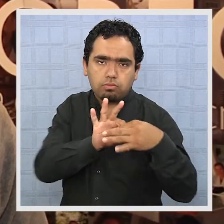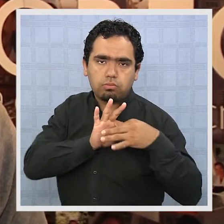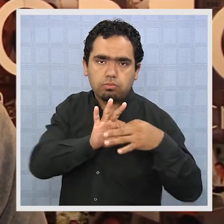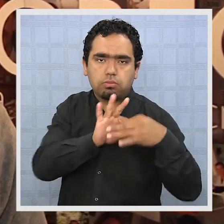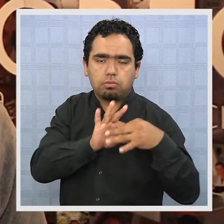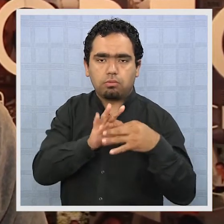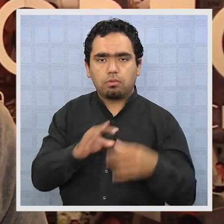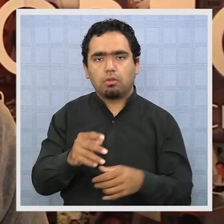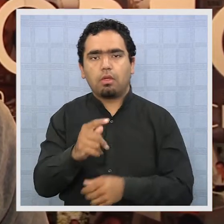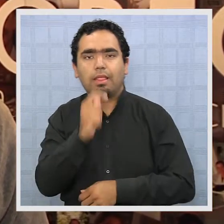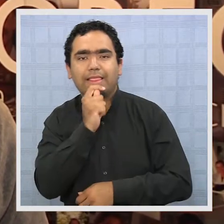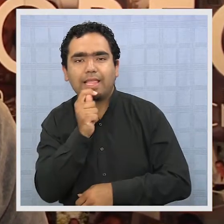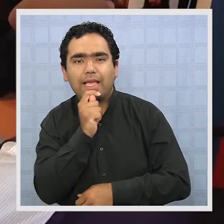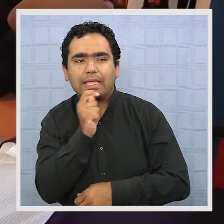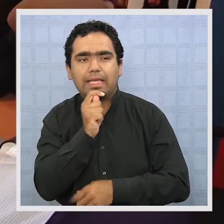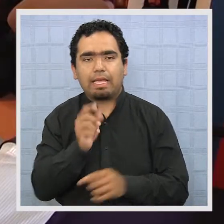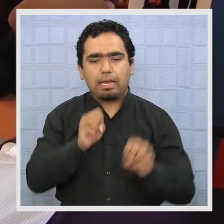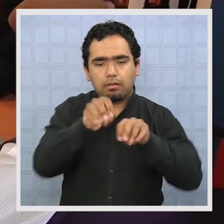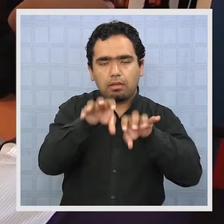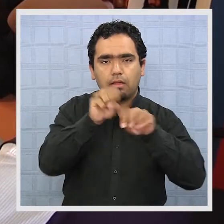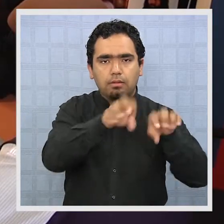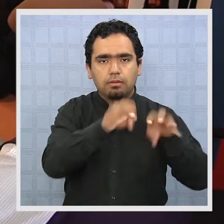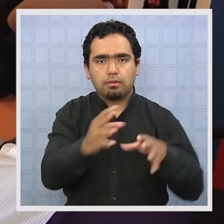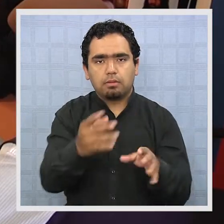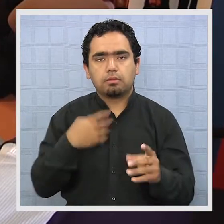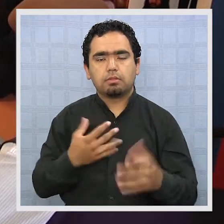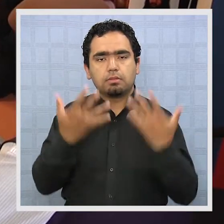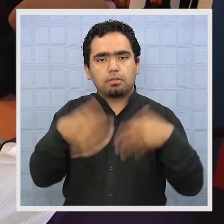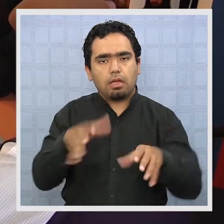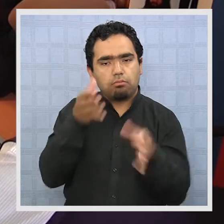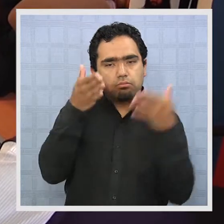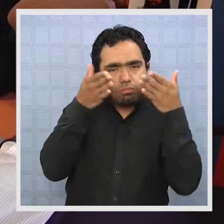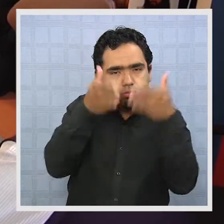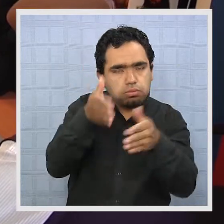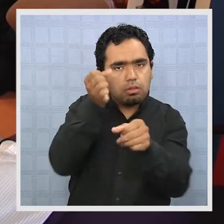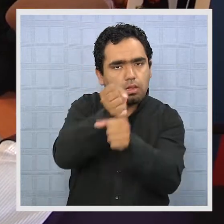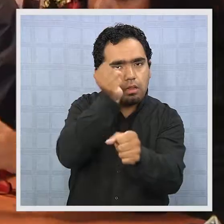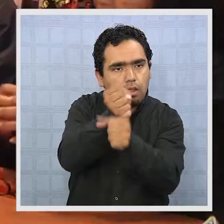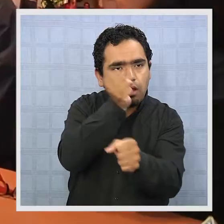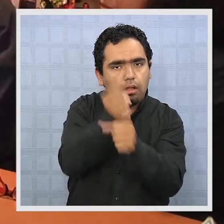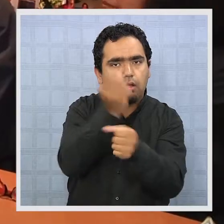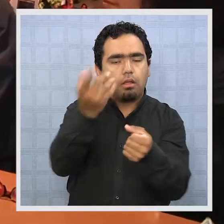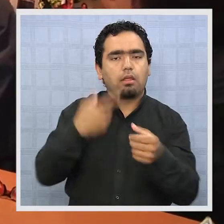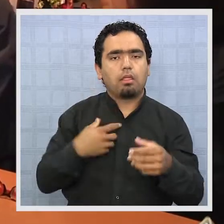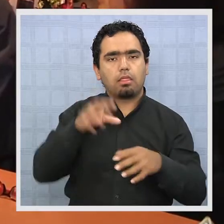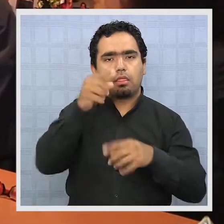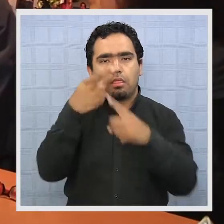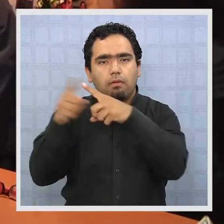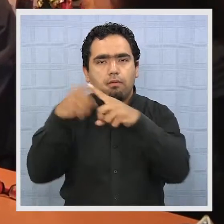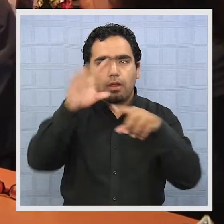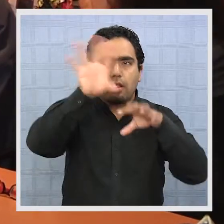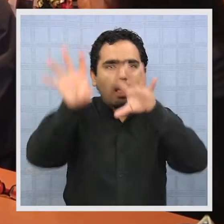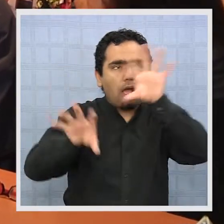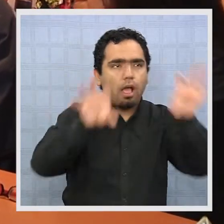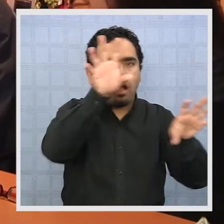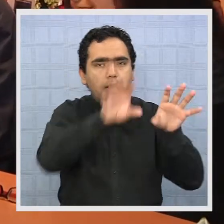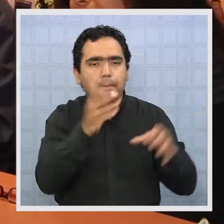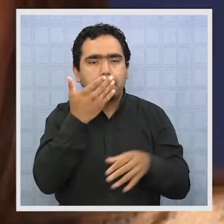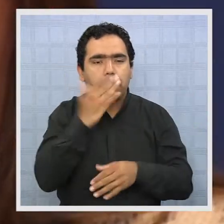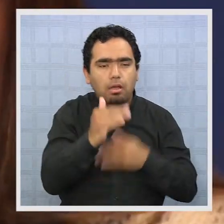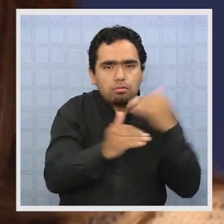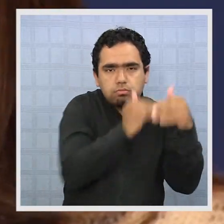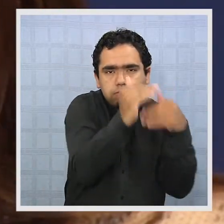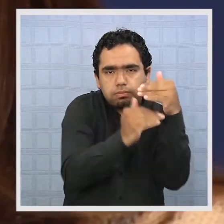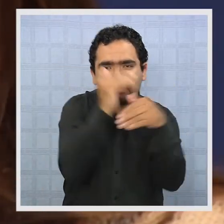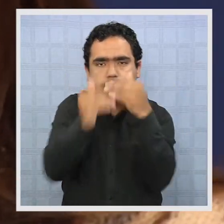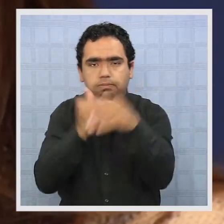y por supuesto empezar a trabajar ya directamente con cada una de las áreas que necesitamos ir mejorando, principalmente con los operadores